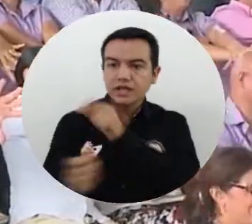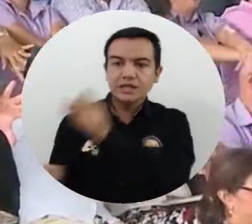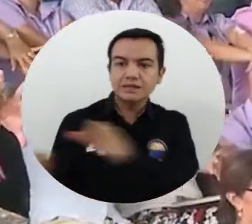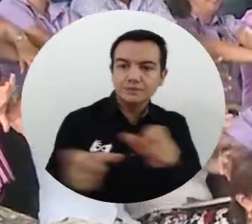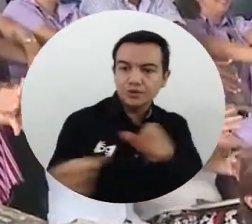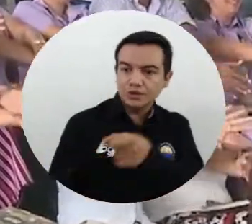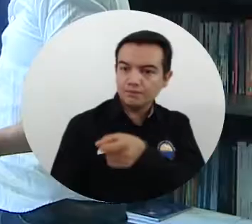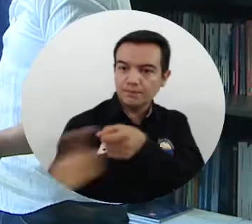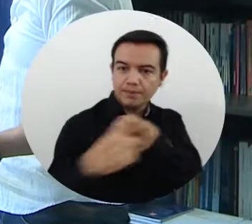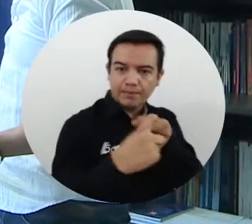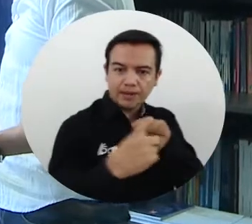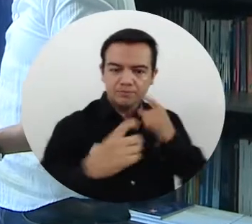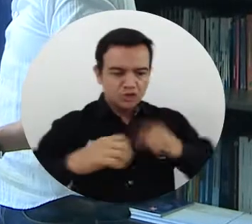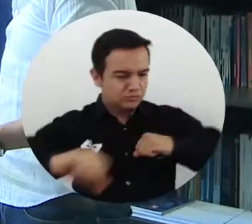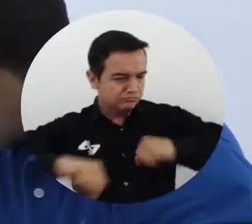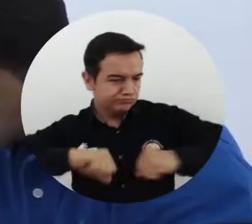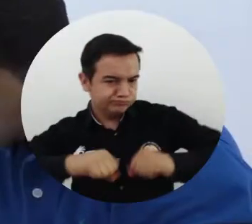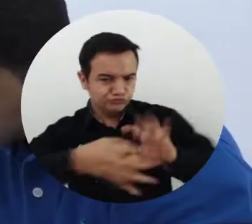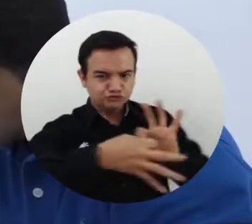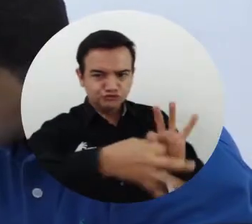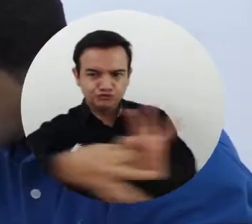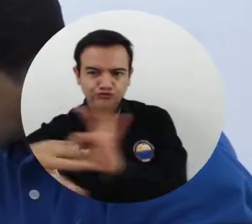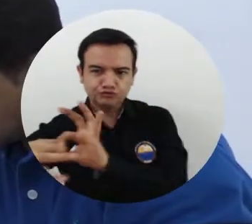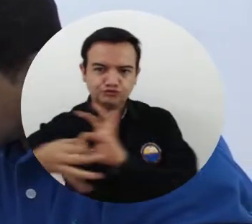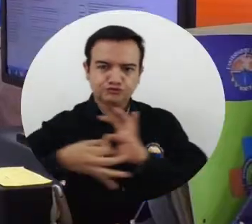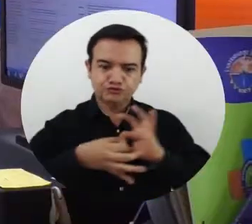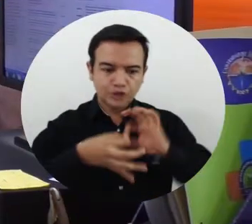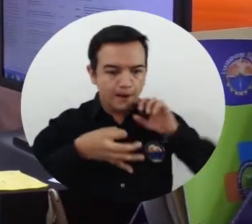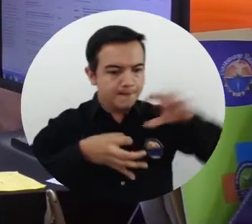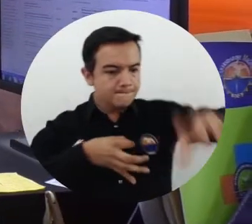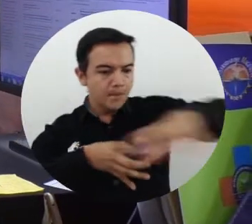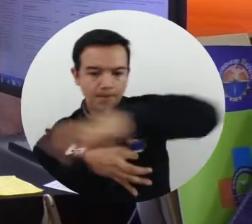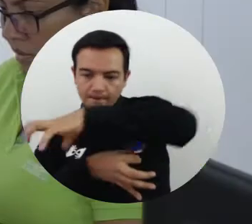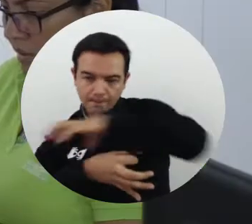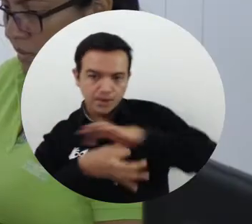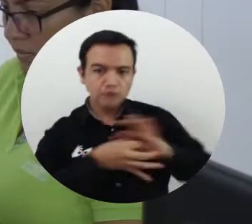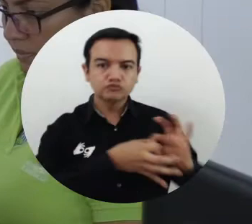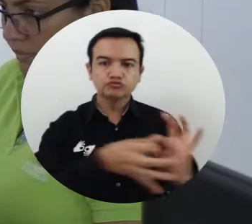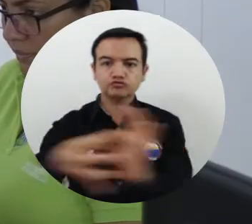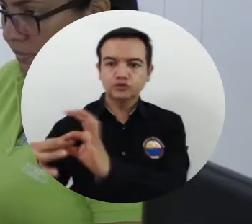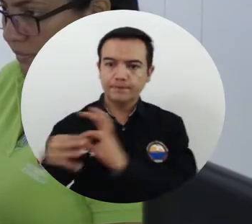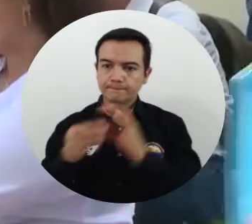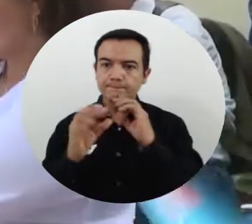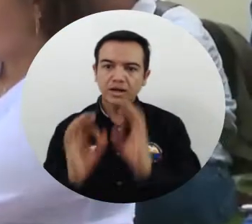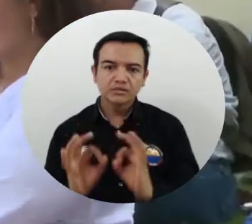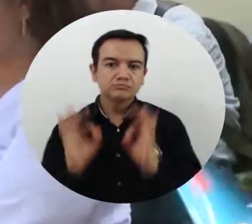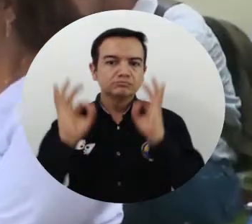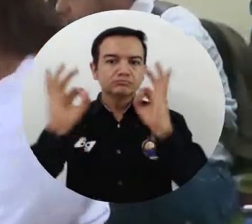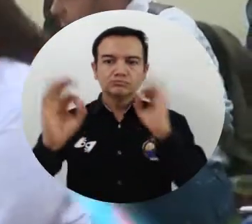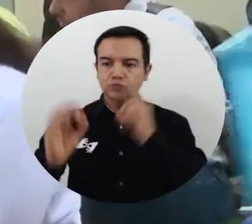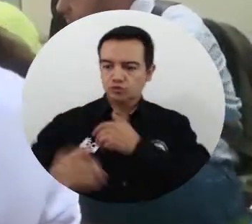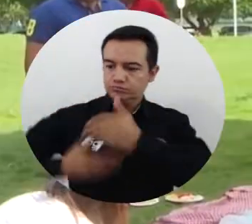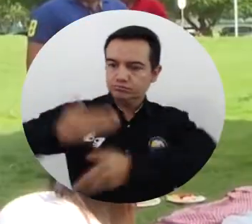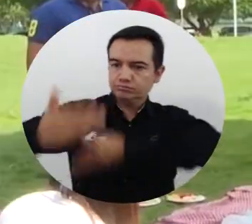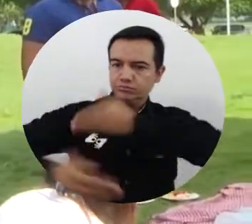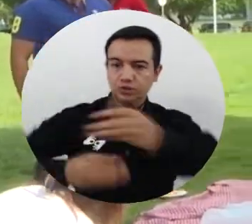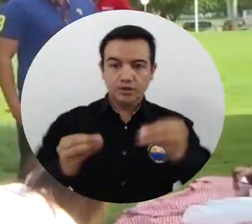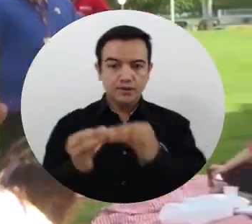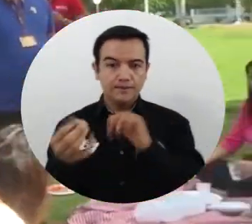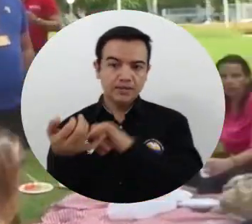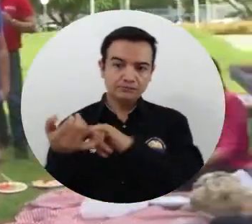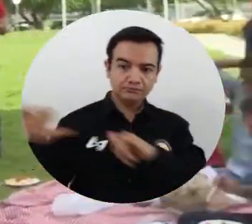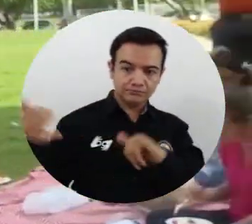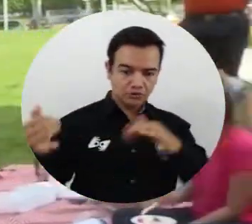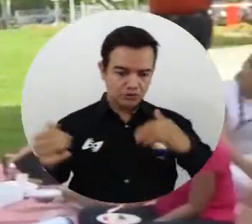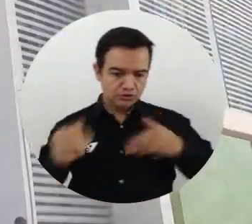cada uno de sus miembros, trabajando sinérgicamente en todas sus dependencias para seguir consolidando sus procesos de calidad y sostener su autonomía